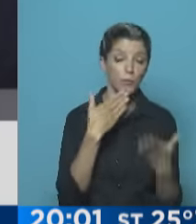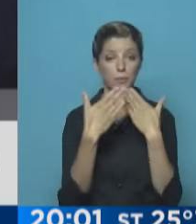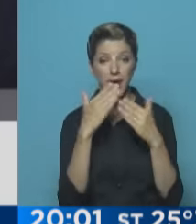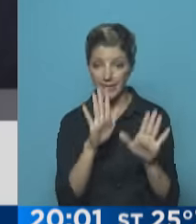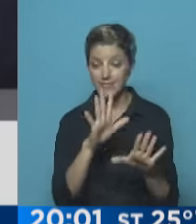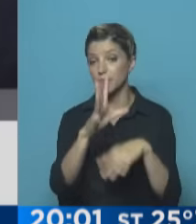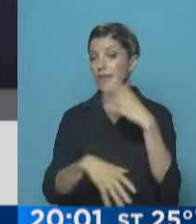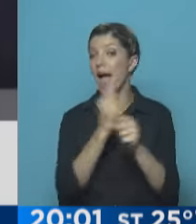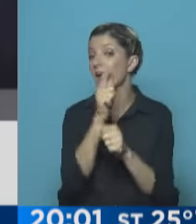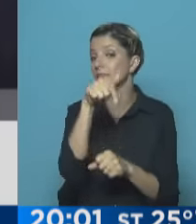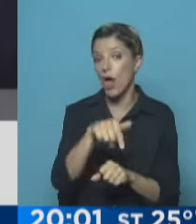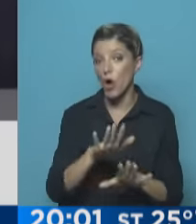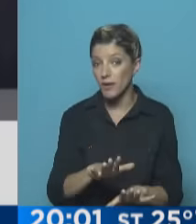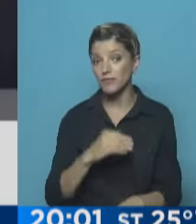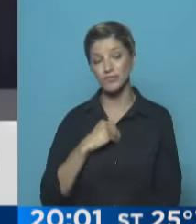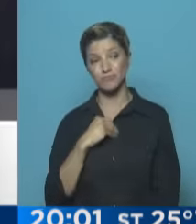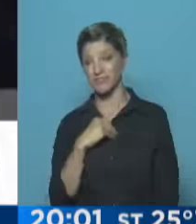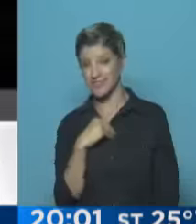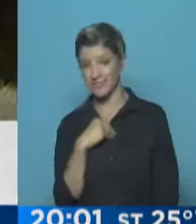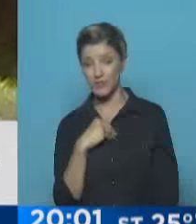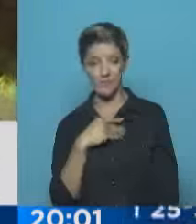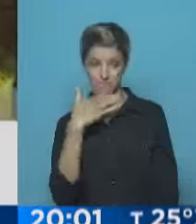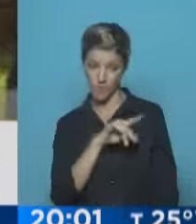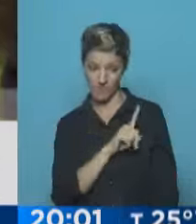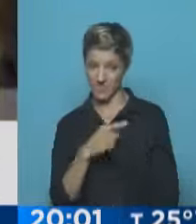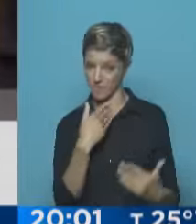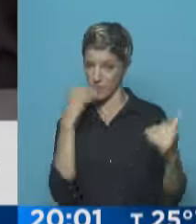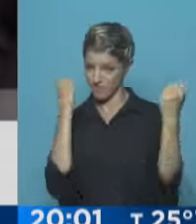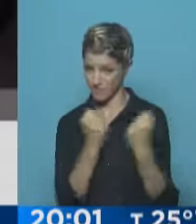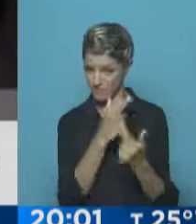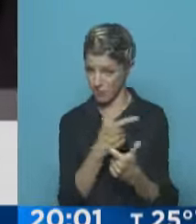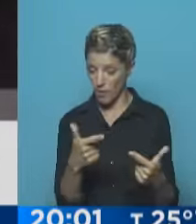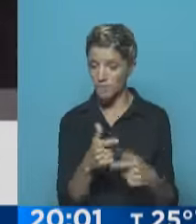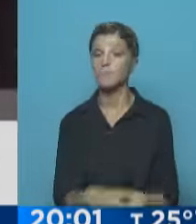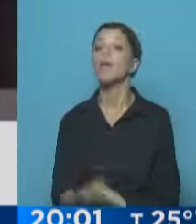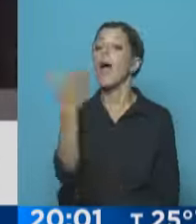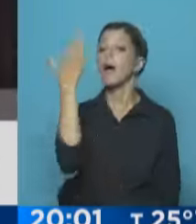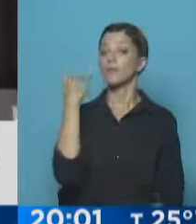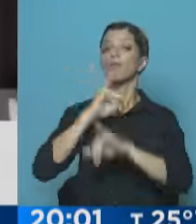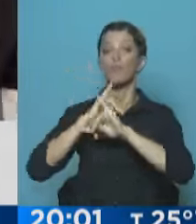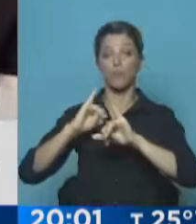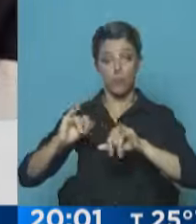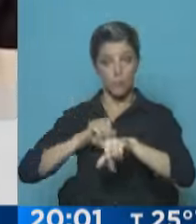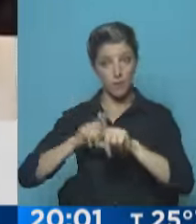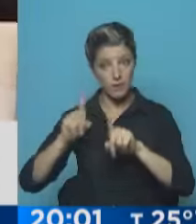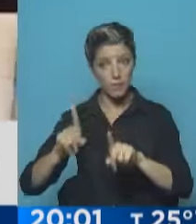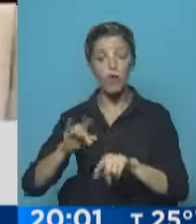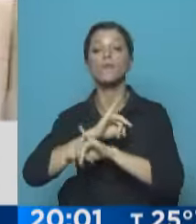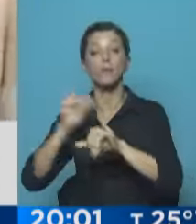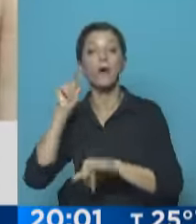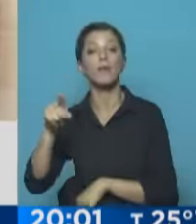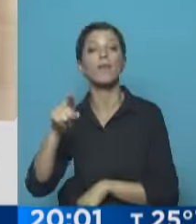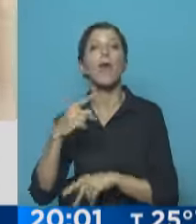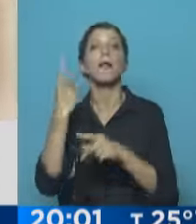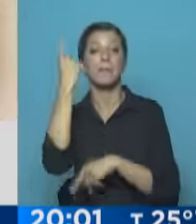hasta ahora siento que no nos hemos podido entender. Tal como había anunciado durante la campaña, Macri ratificó que sus